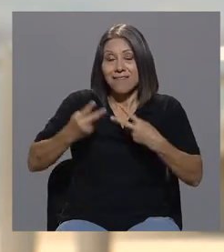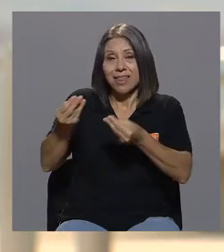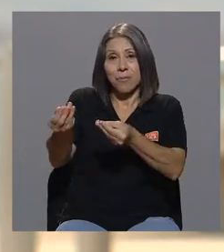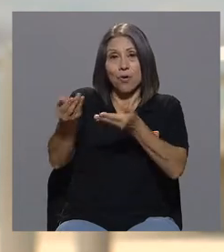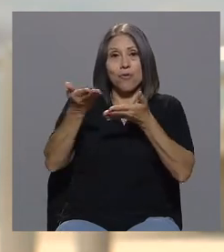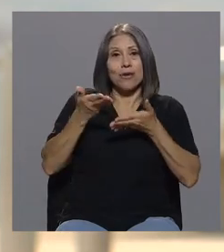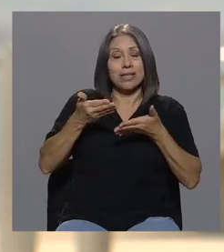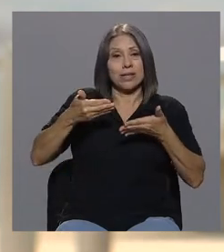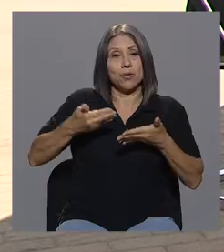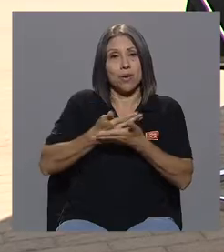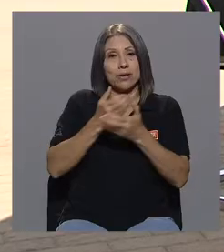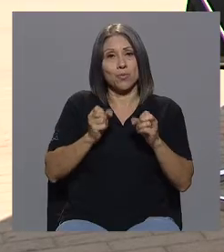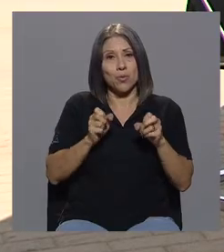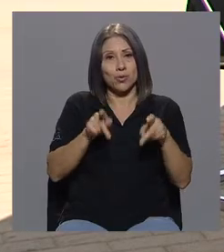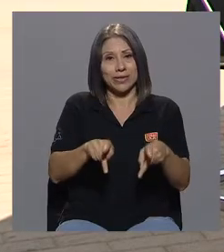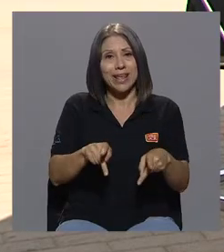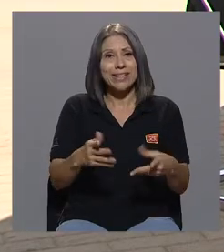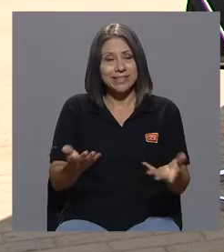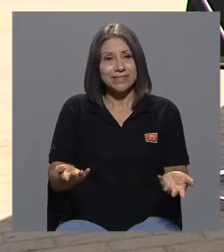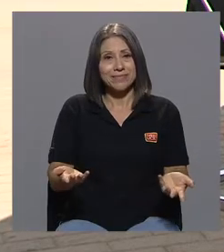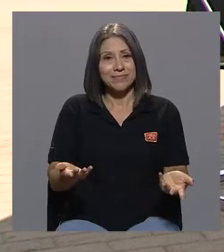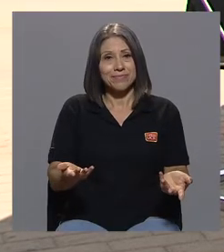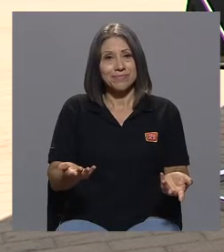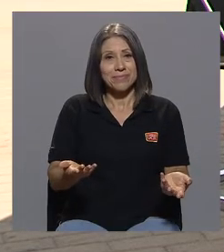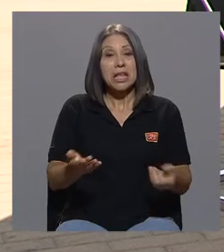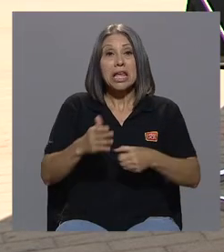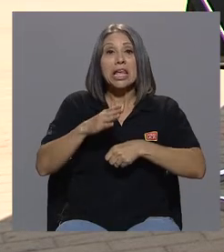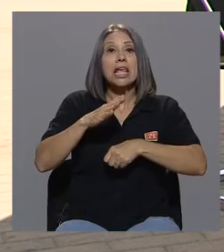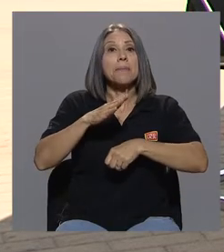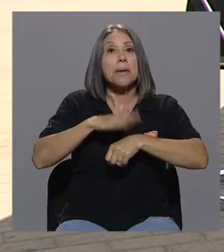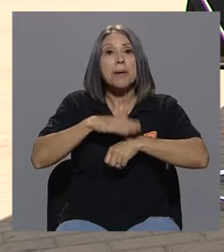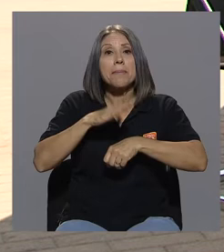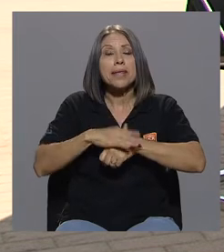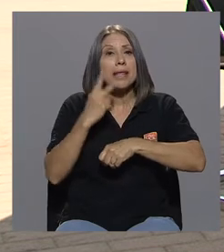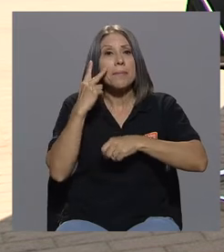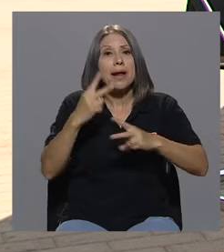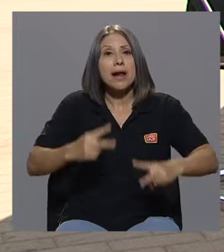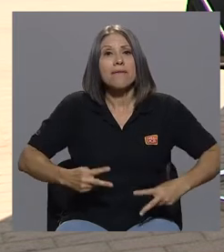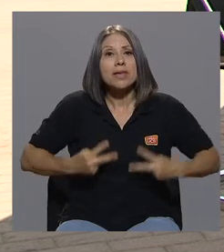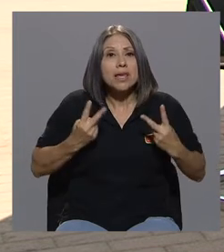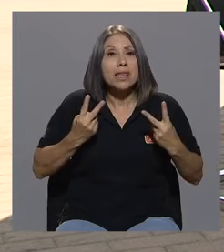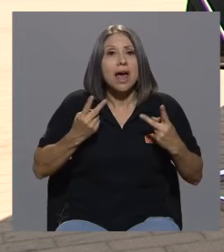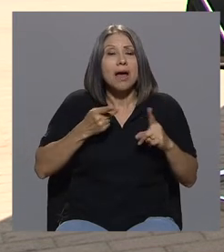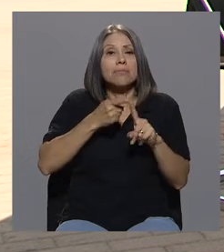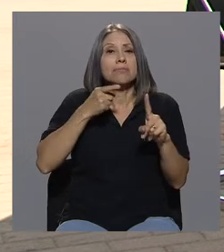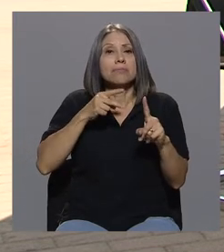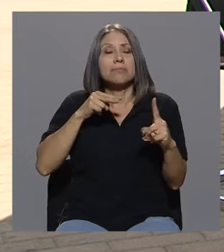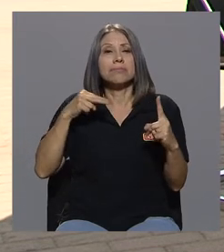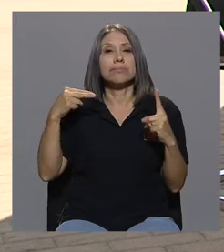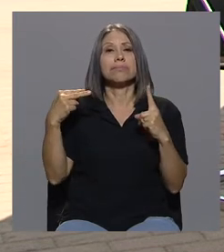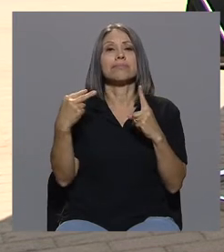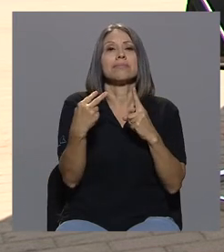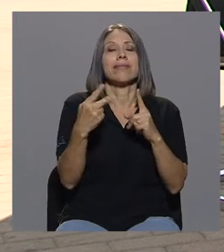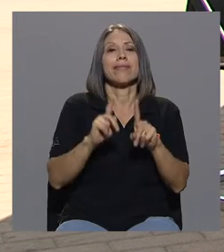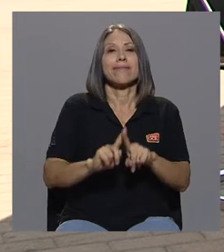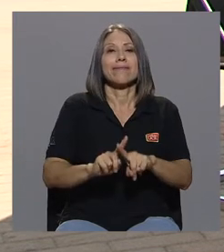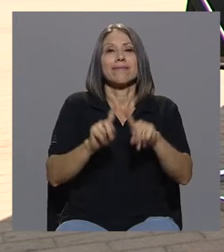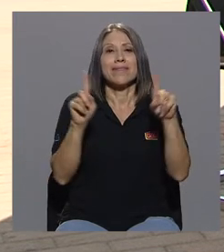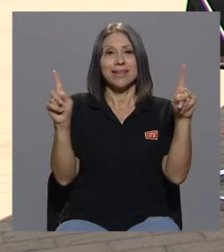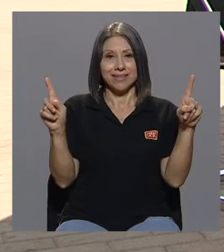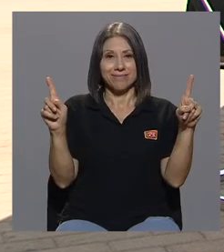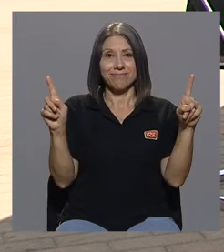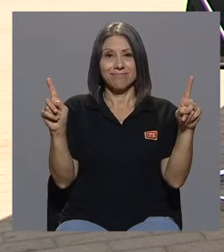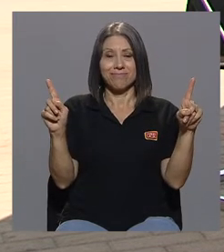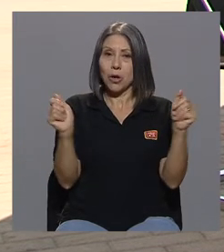nuevas oportunidades y me permiten ver la vida desde otra perspectiva, desde la dignidad